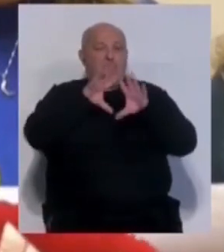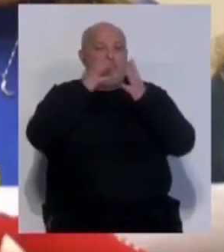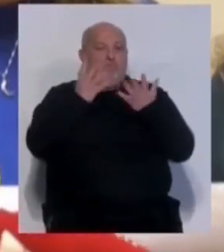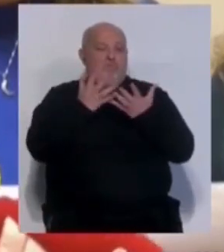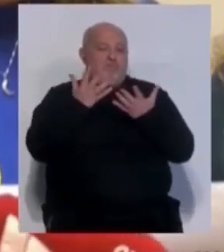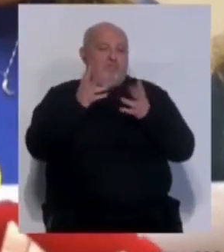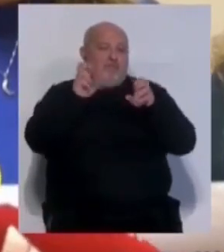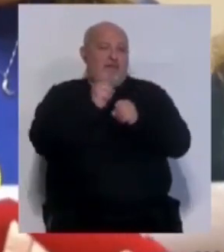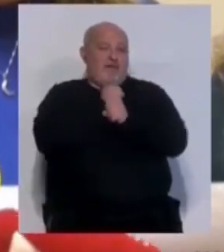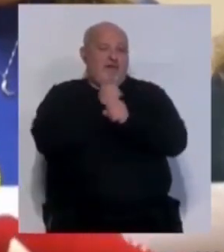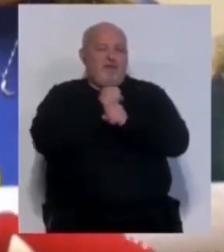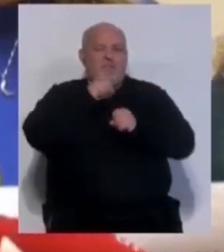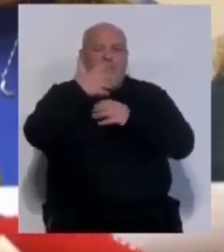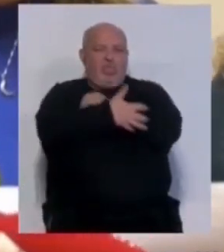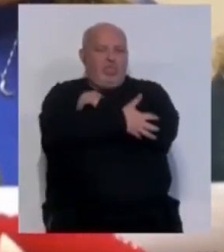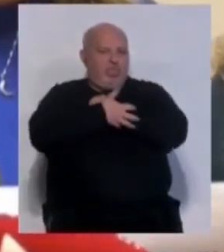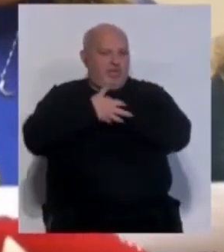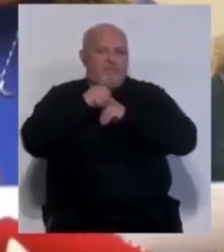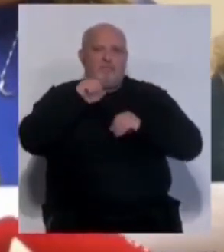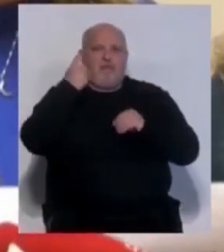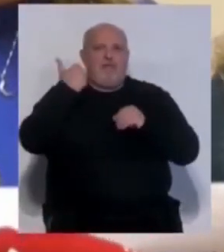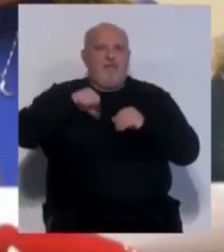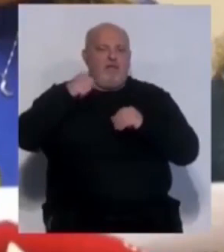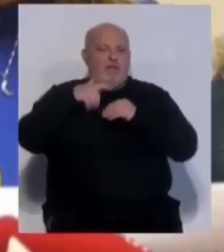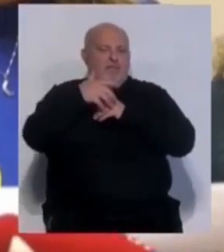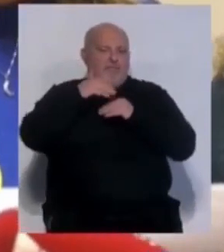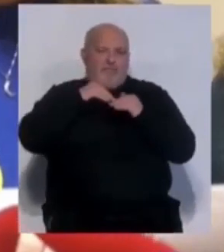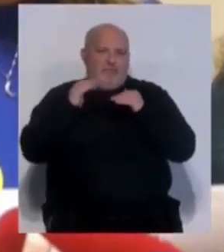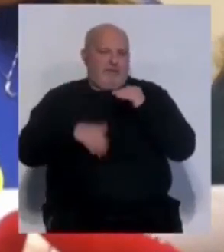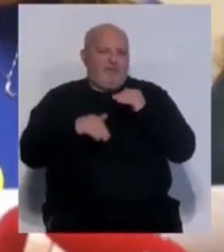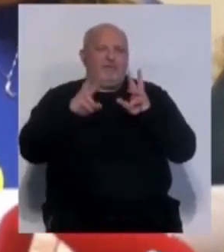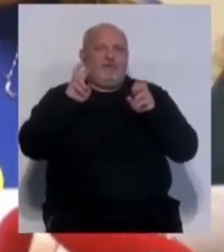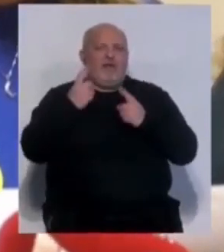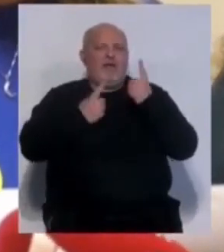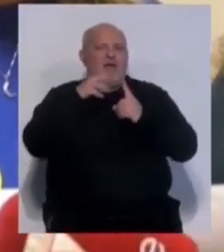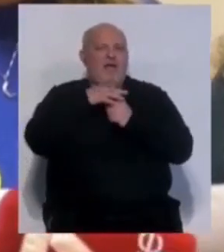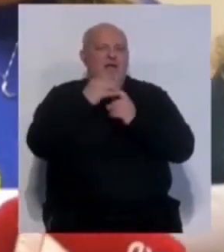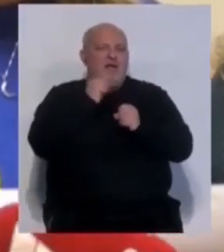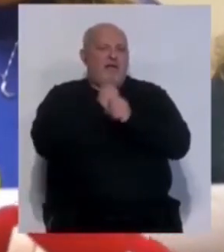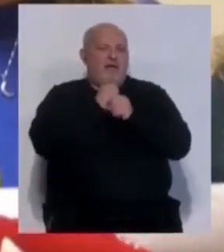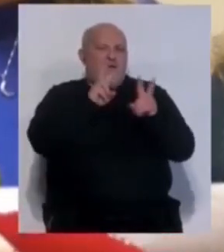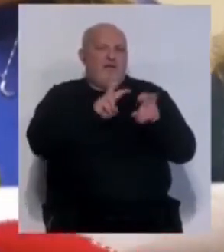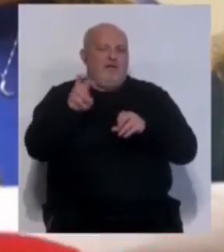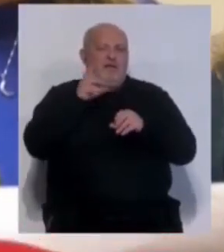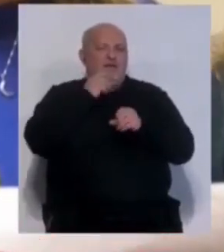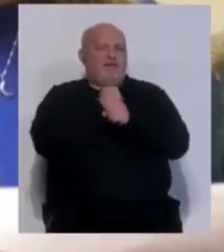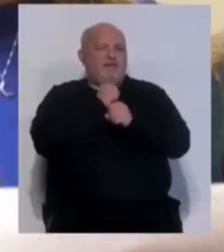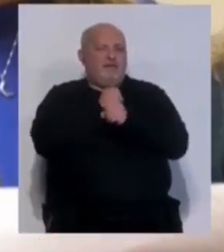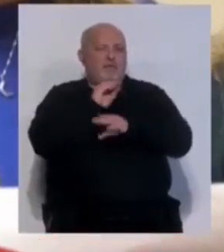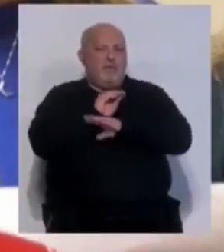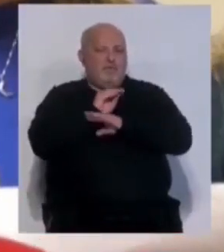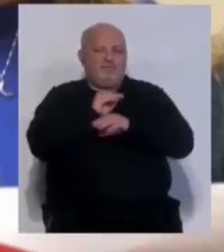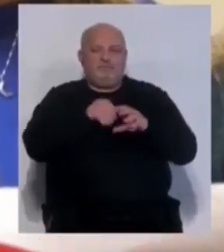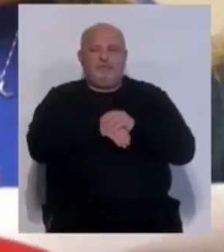mundo laboral, somos las más precarizadas, somos las menos valoradas e incluso tenemos algunos ámbitos laborales, como puede ser el trabajo de